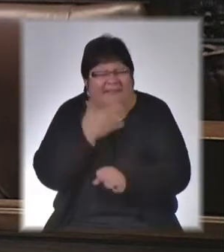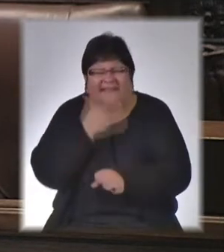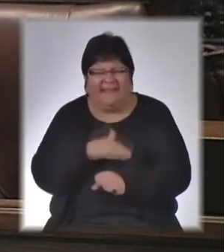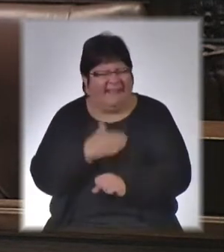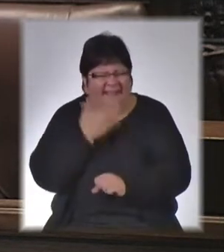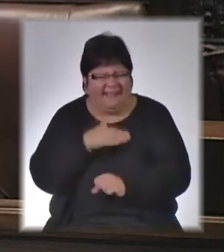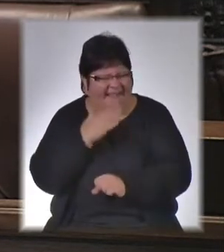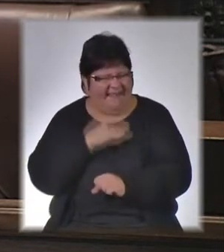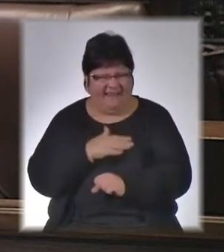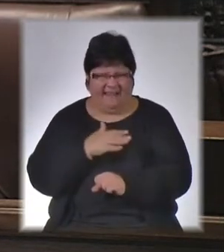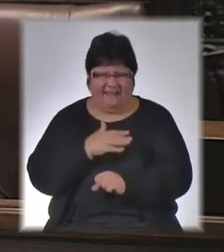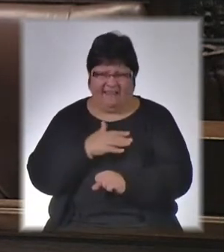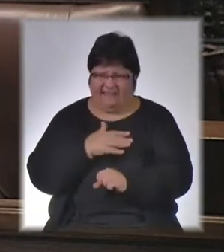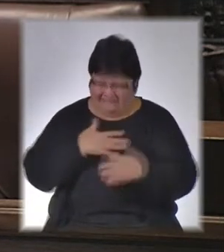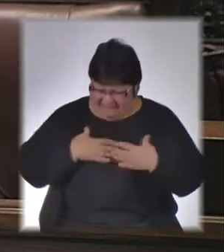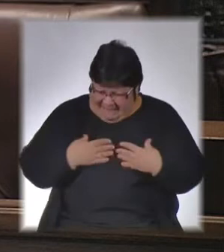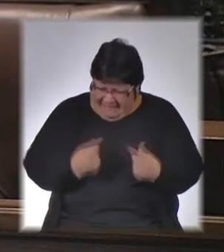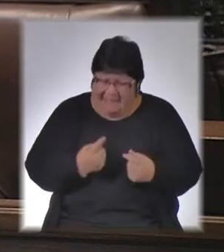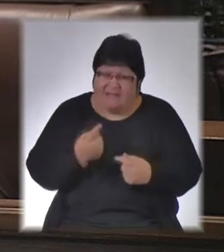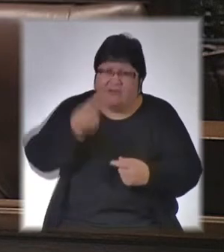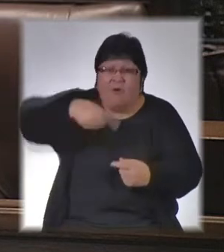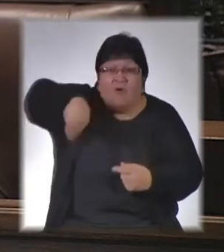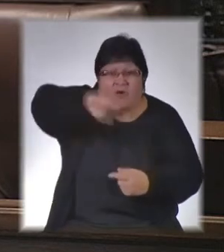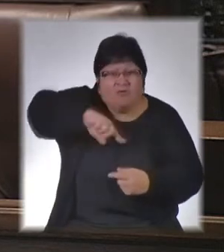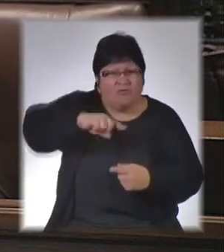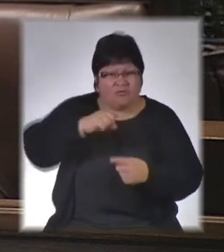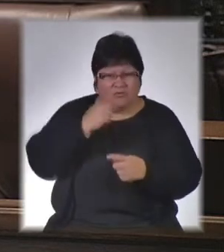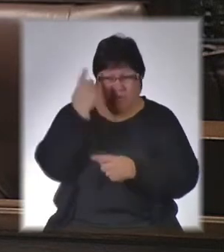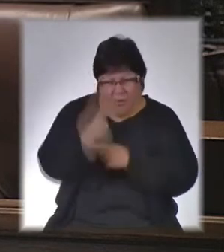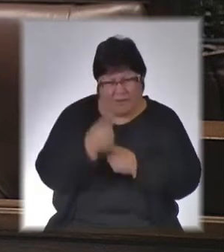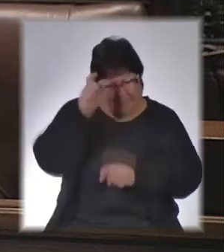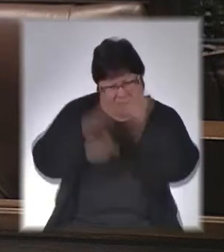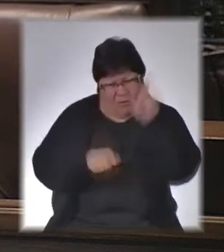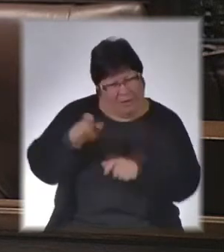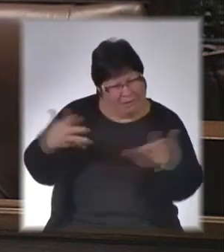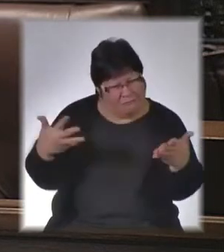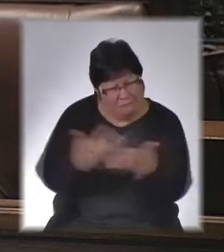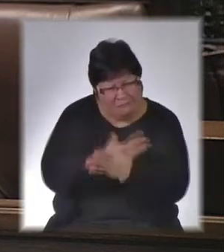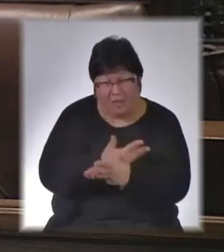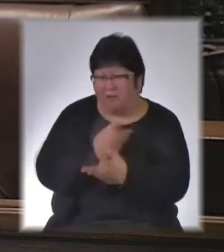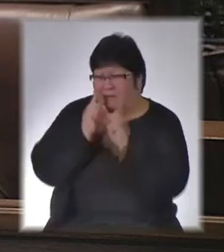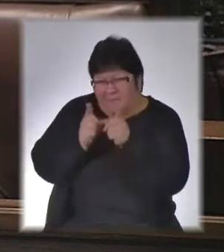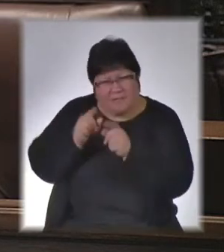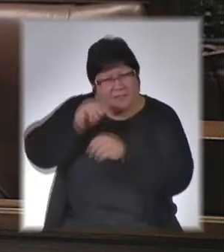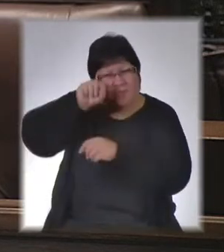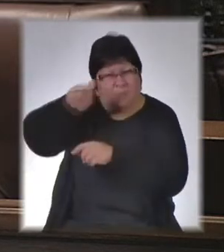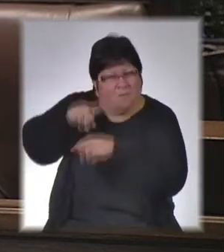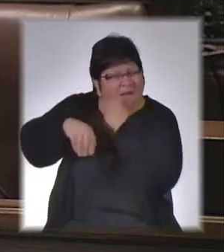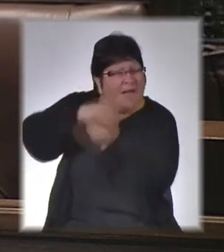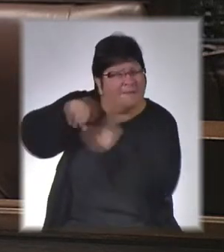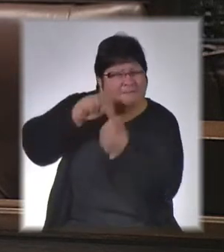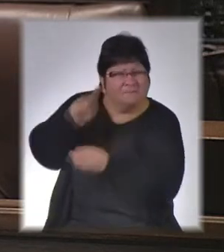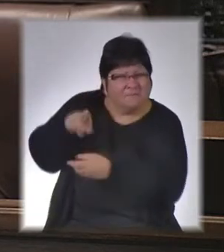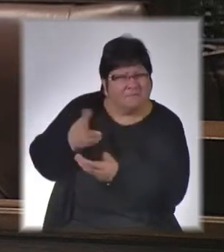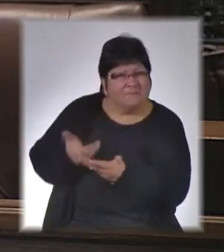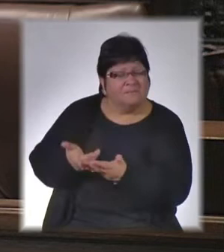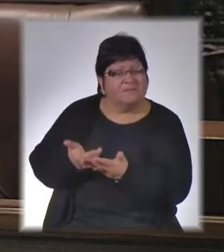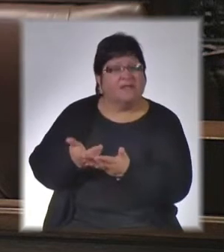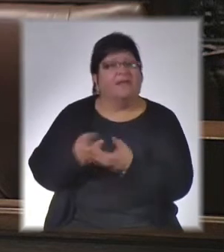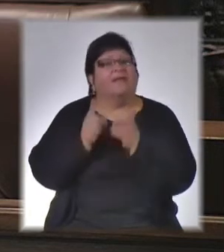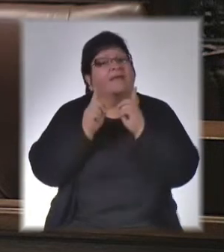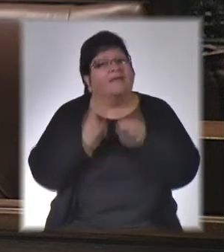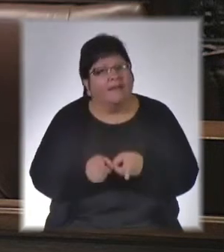empatía, es sólo poder ponerse en el lugar de las víctimas y sus familias, es querer hallar respuestas a las preguntas